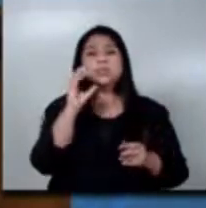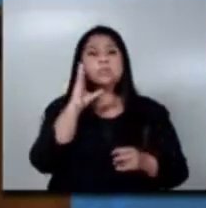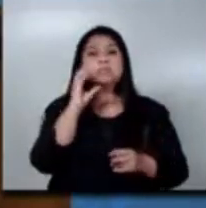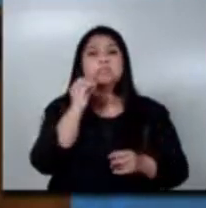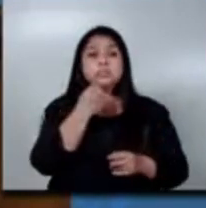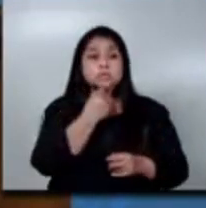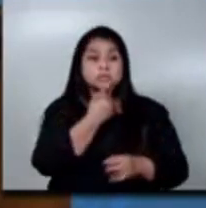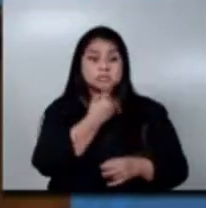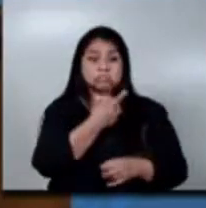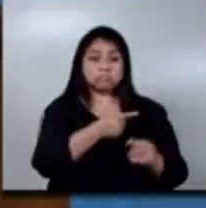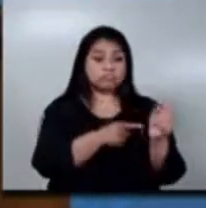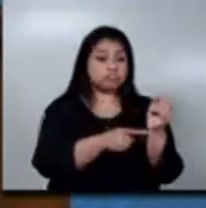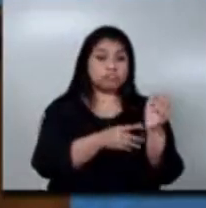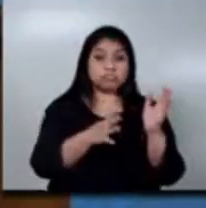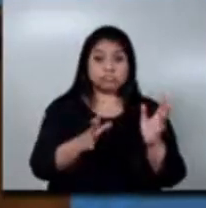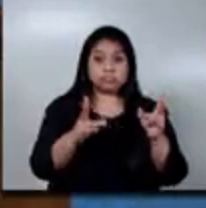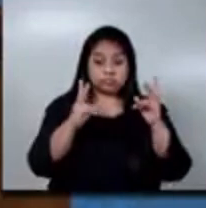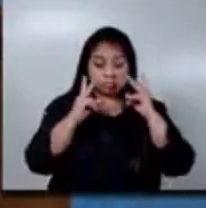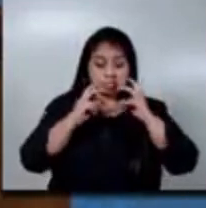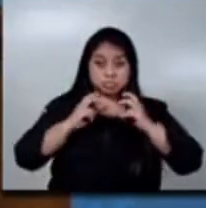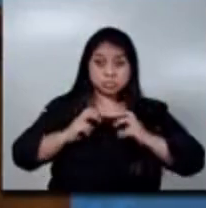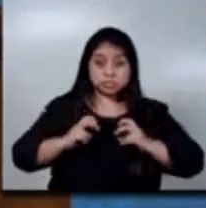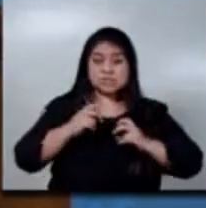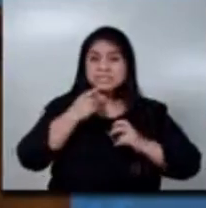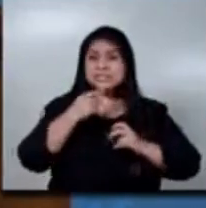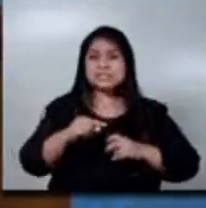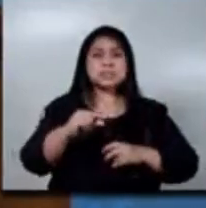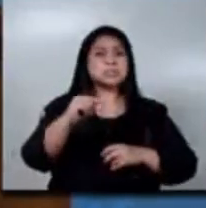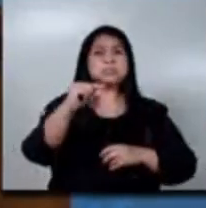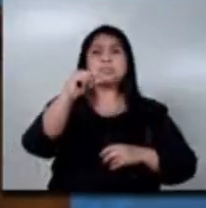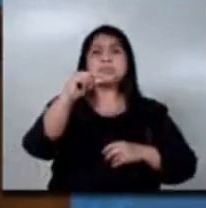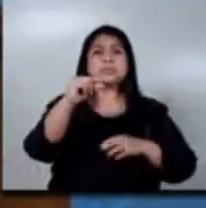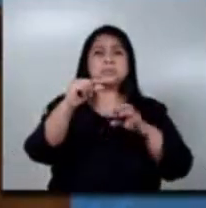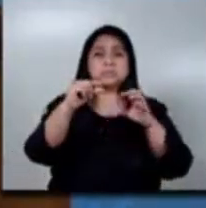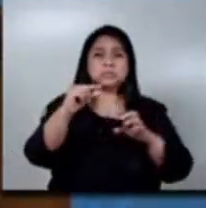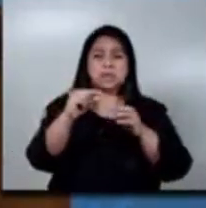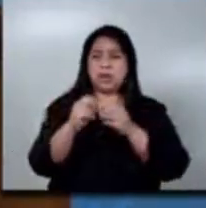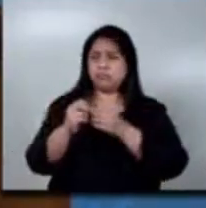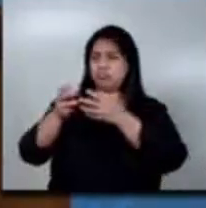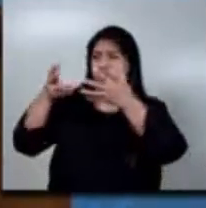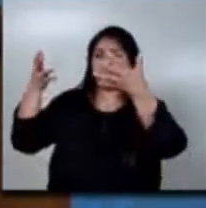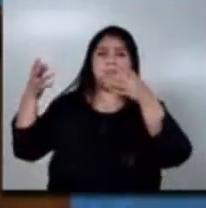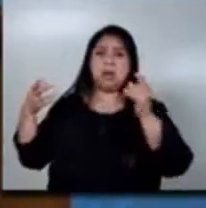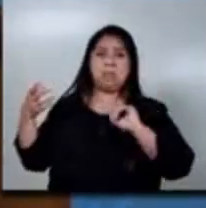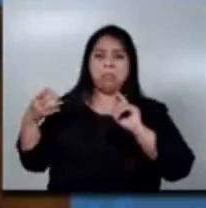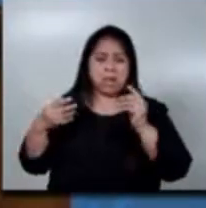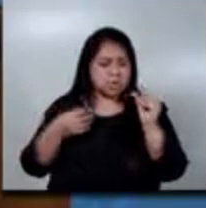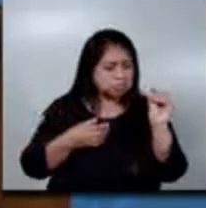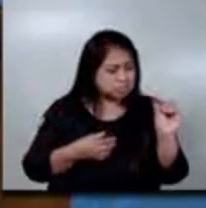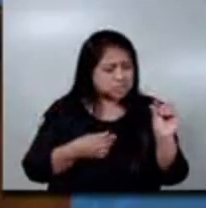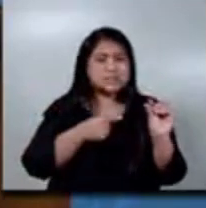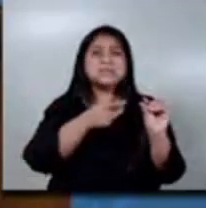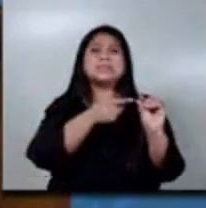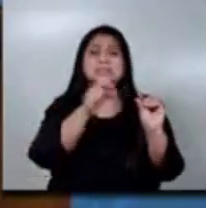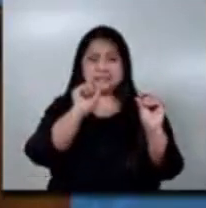en el mundo, son de baja prevalencia en las poblaciones. Las afectan a un número